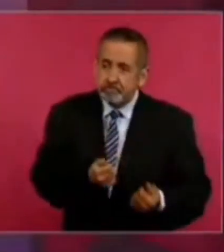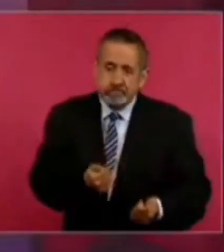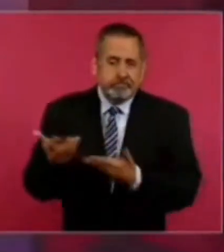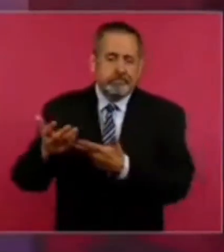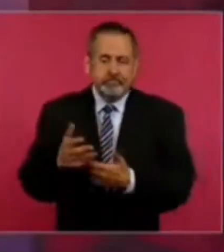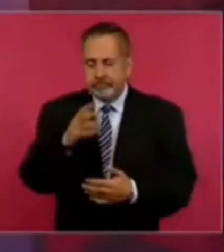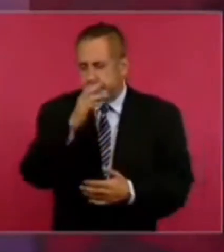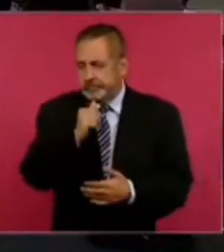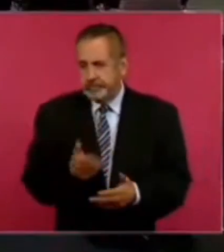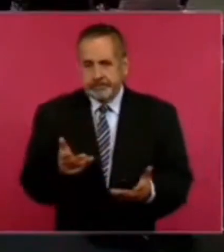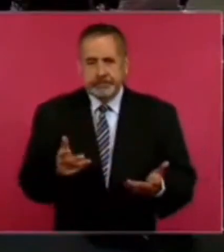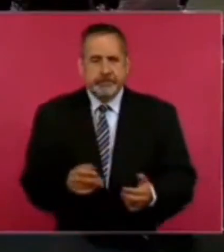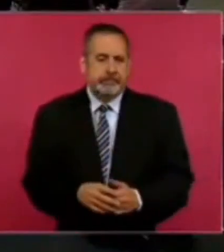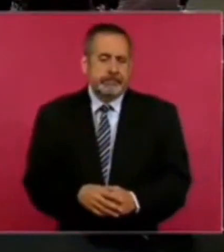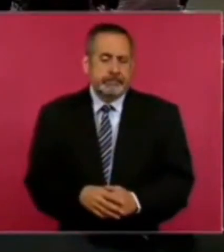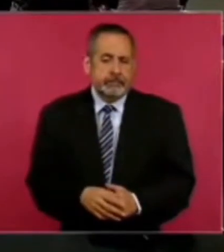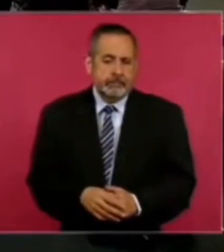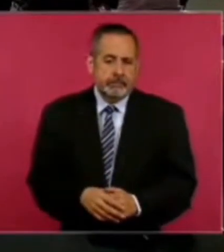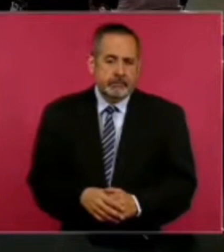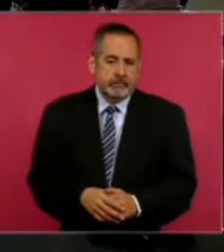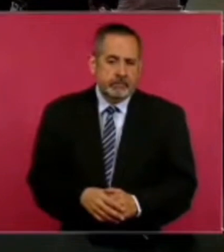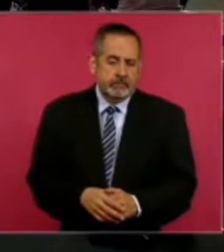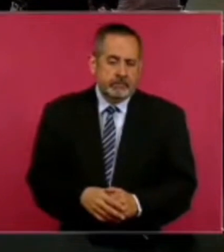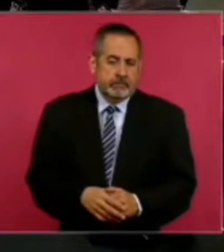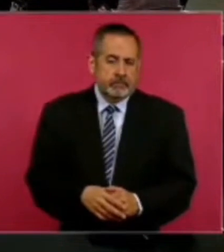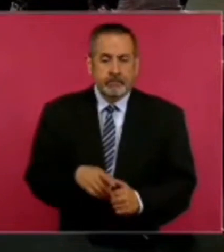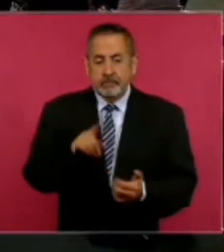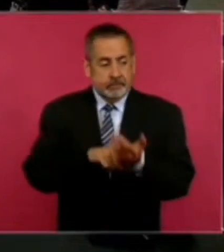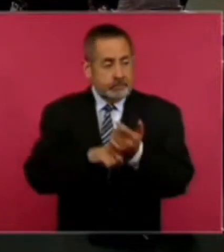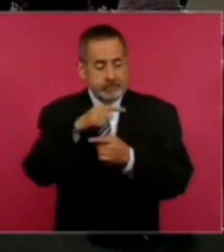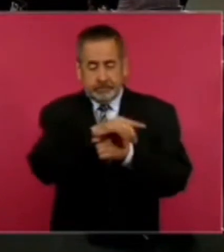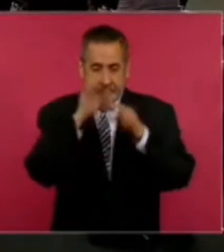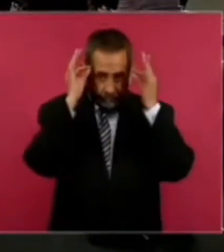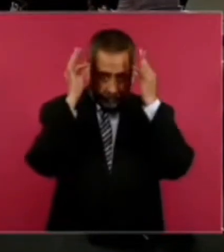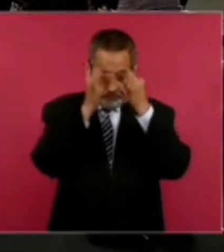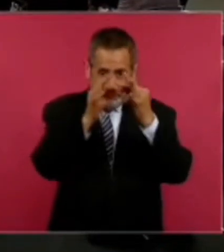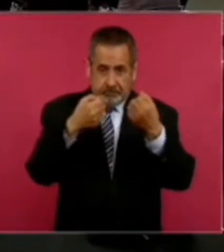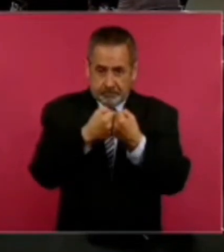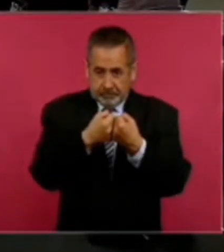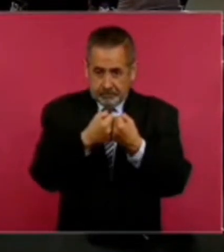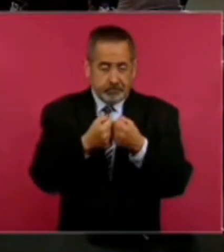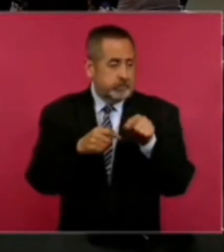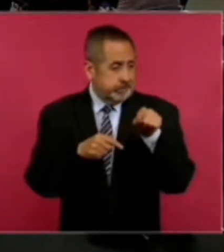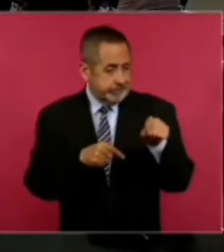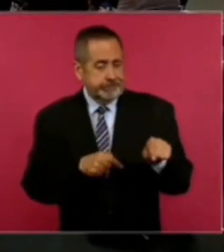Incluso en las aduanas fronterizas